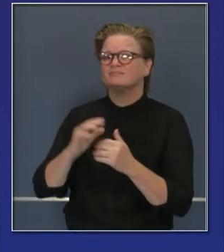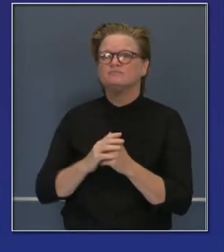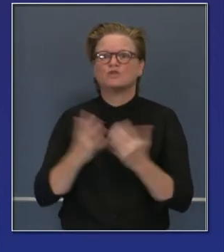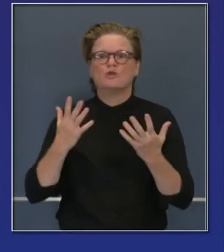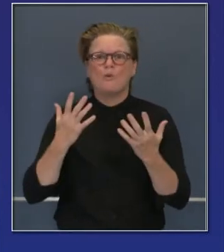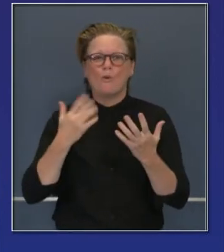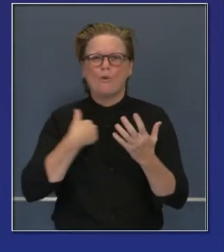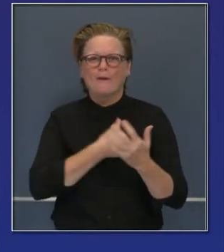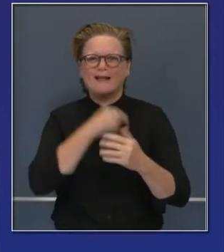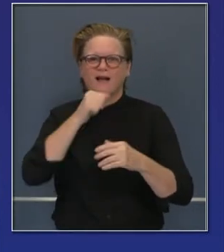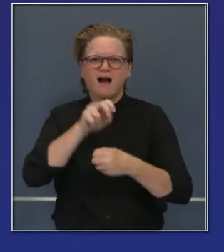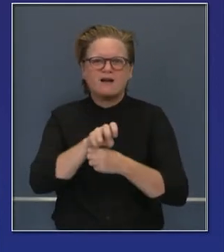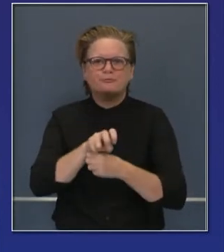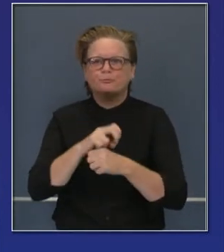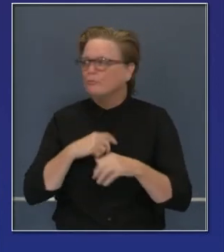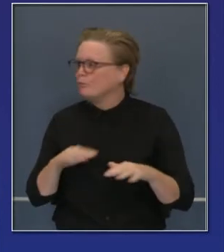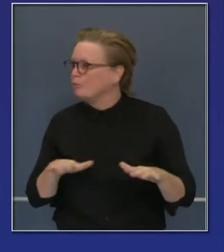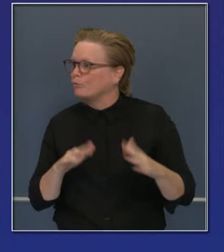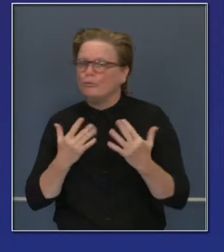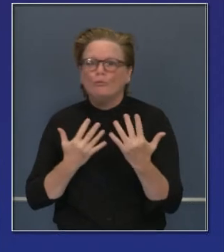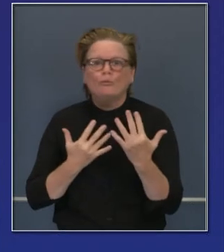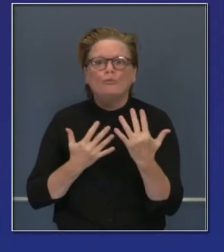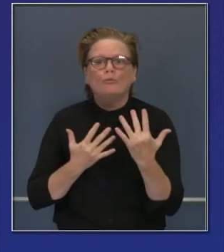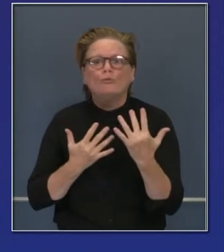reitero, no estamos inactivos.